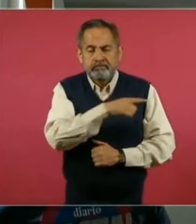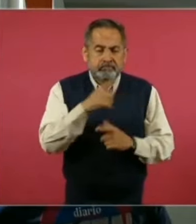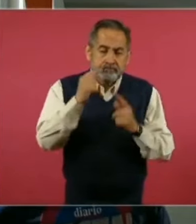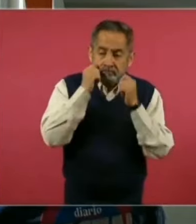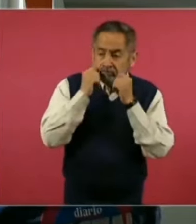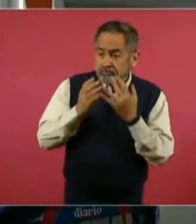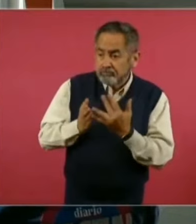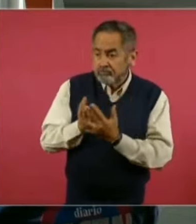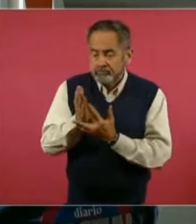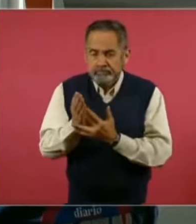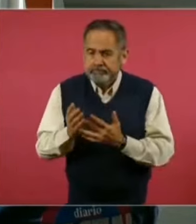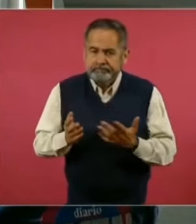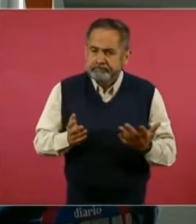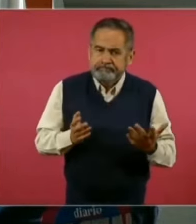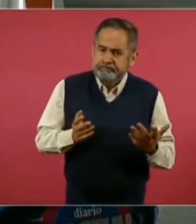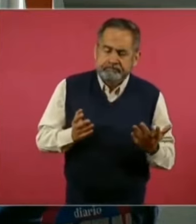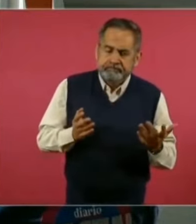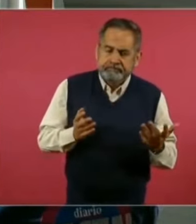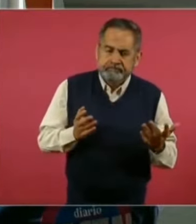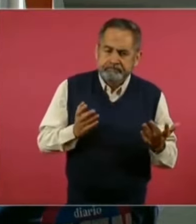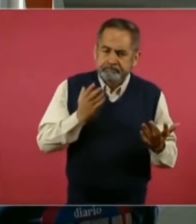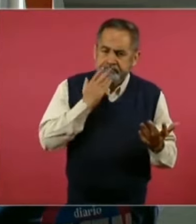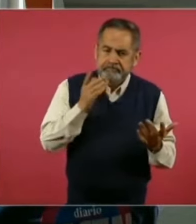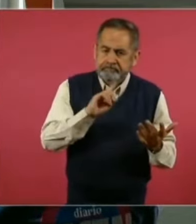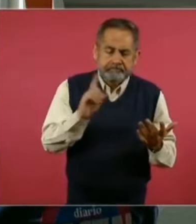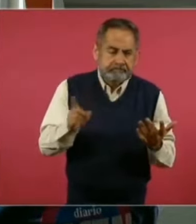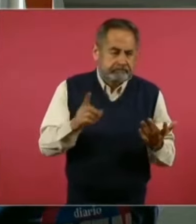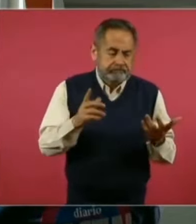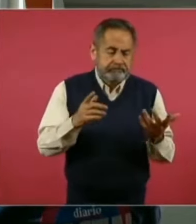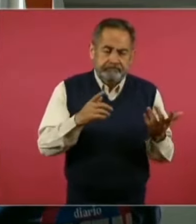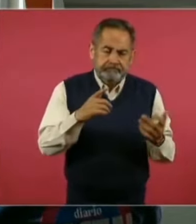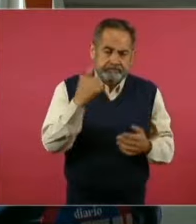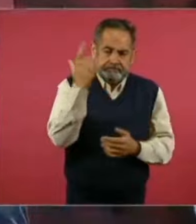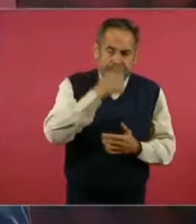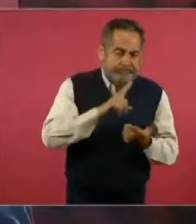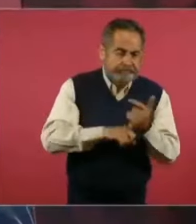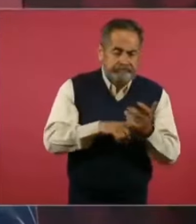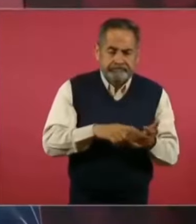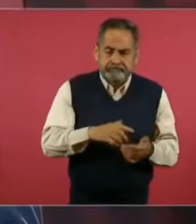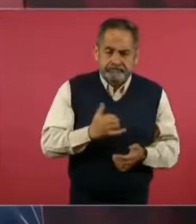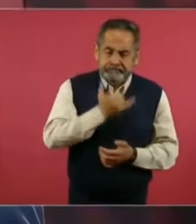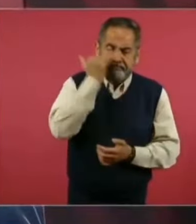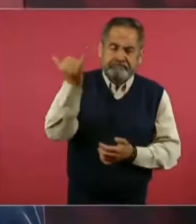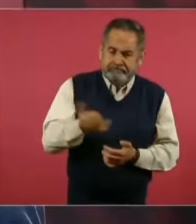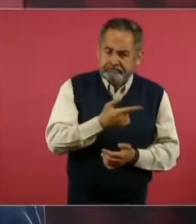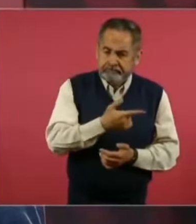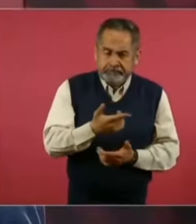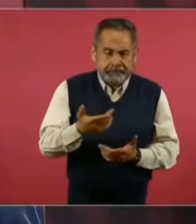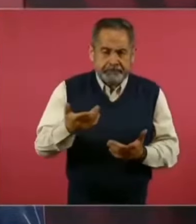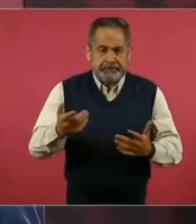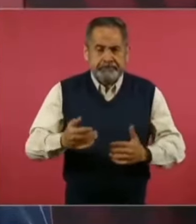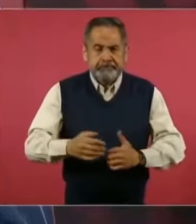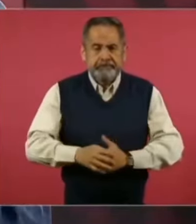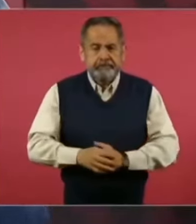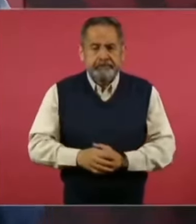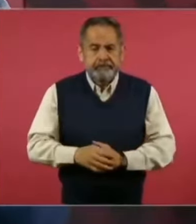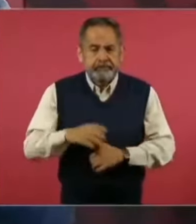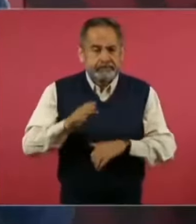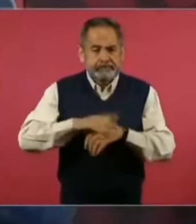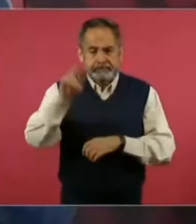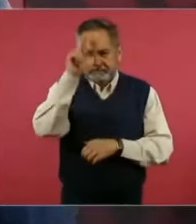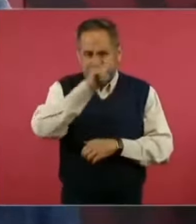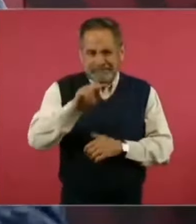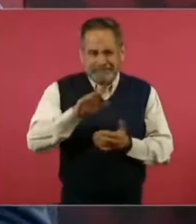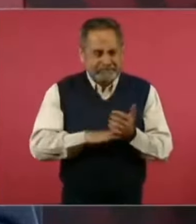burda, más que un